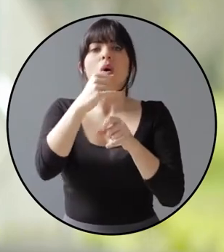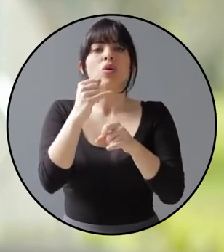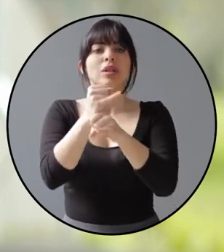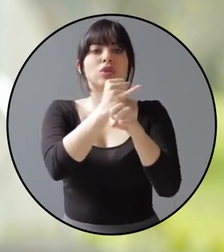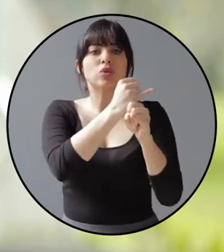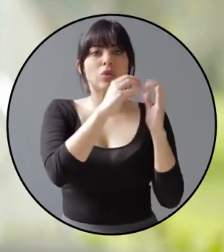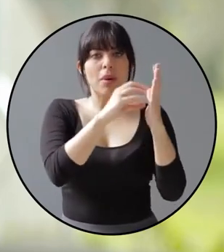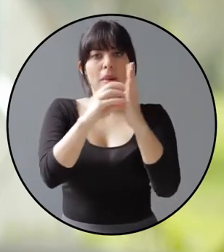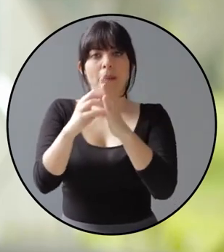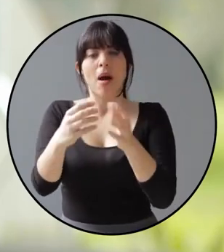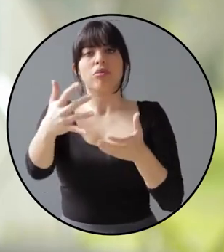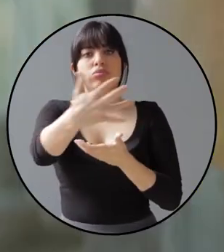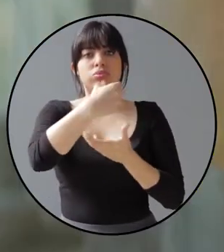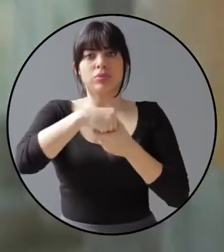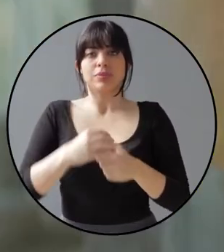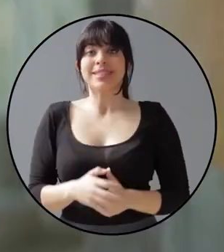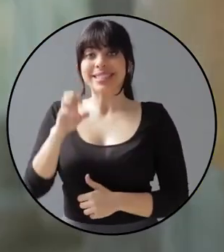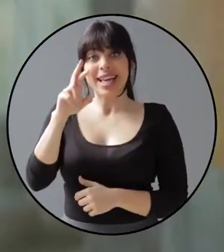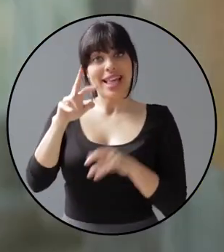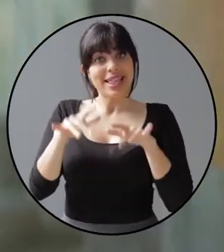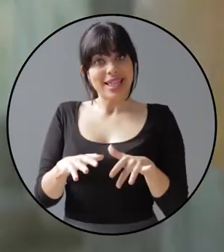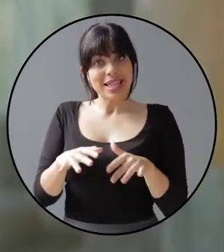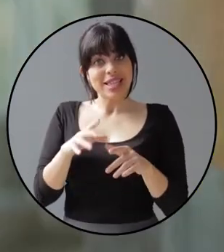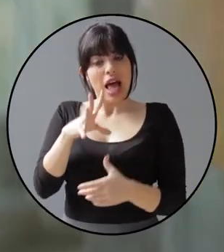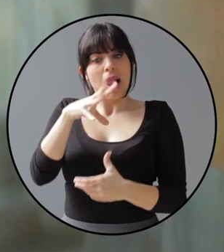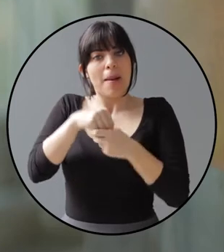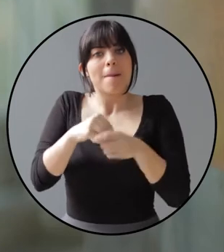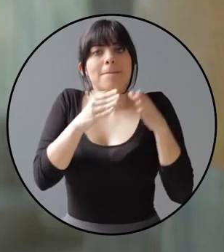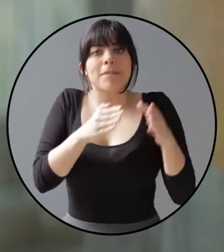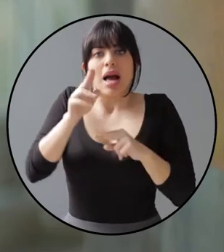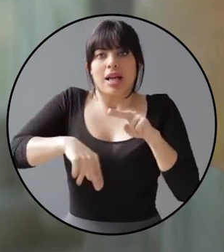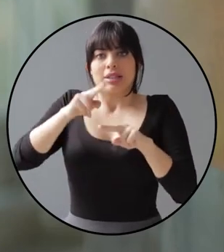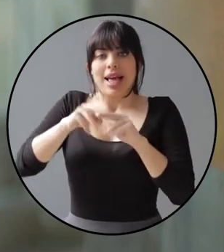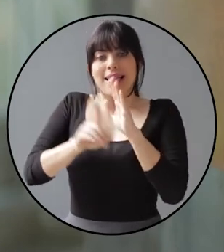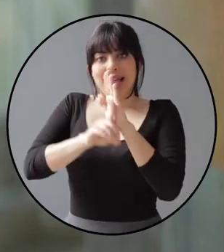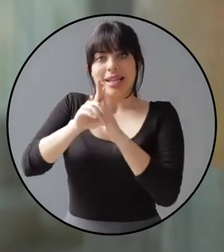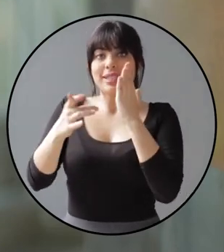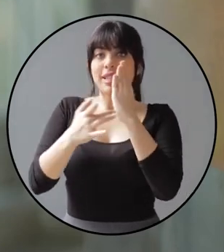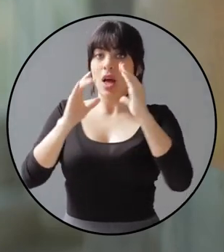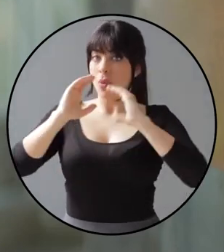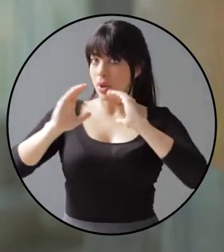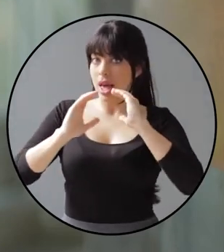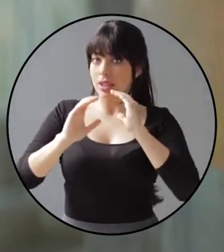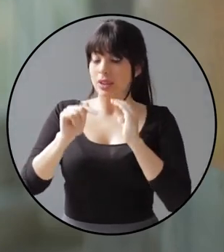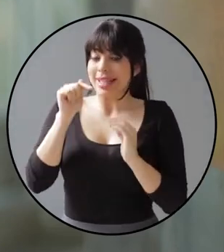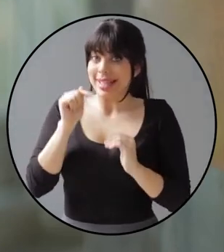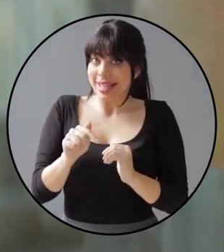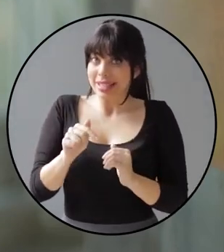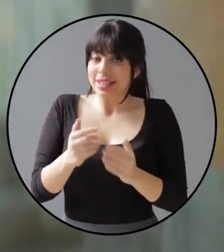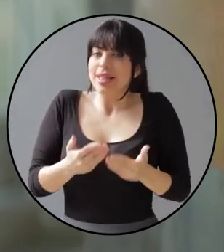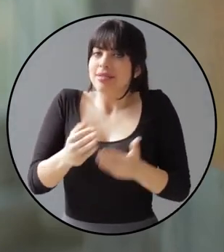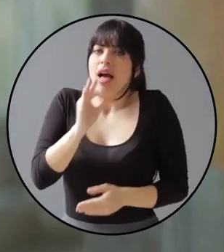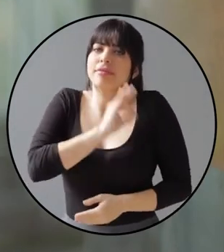contrapartidas de instituciones. CR Digital se enmarca dentro del Plan Nacional de Desarrollo de las Telecomunicaciones, el